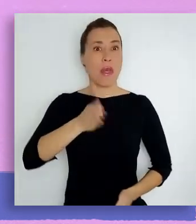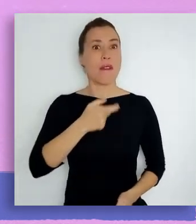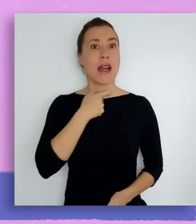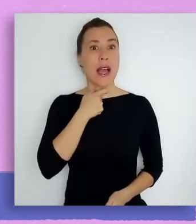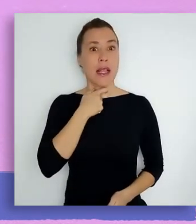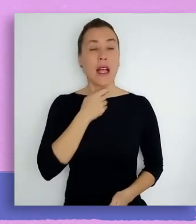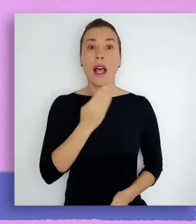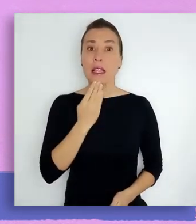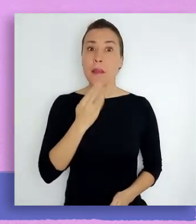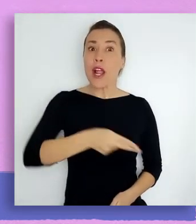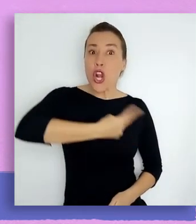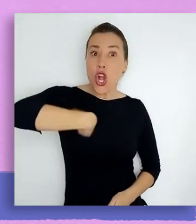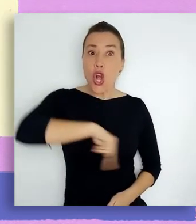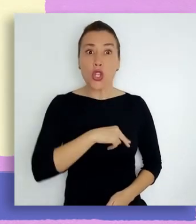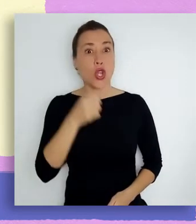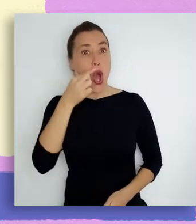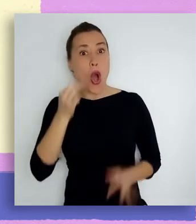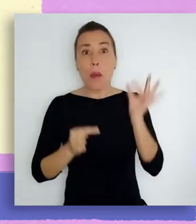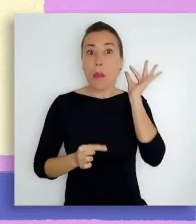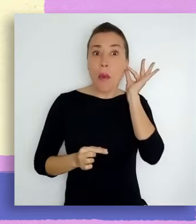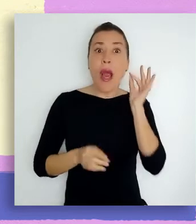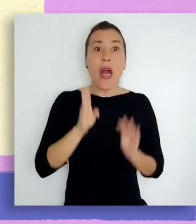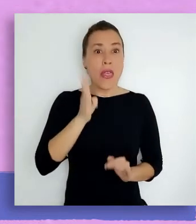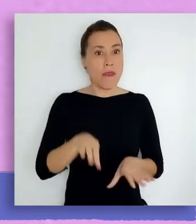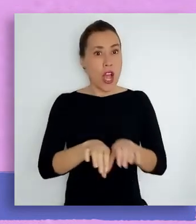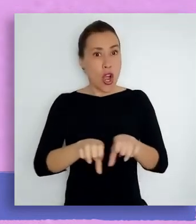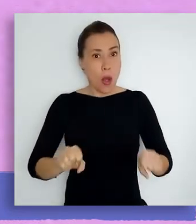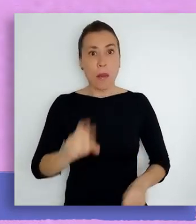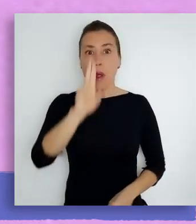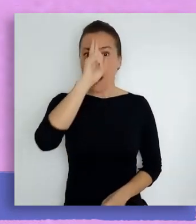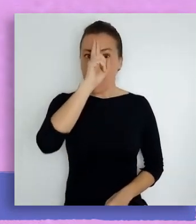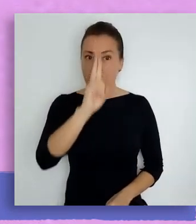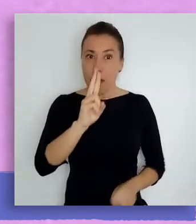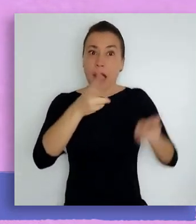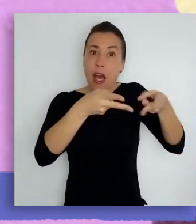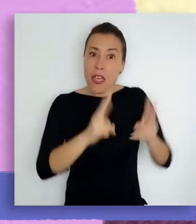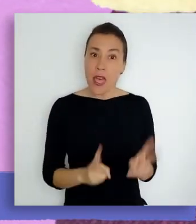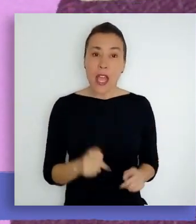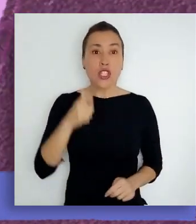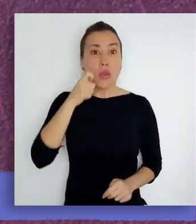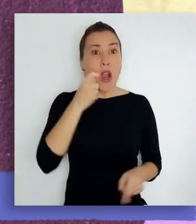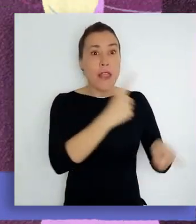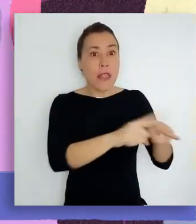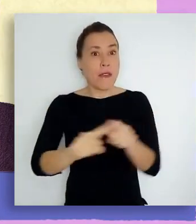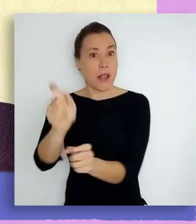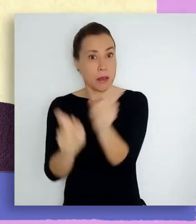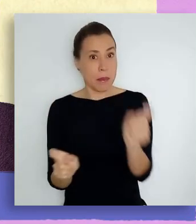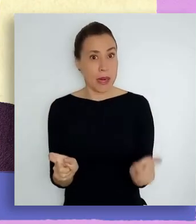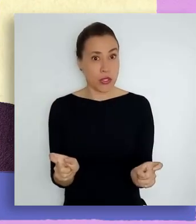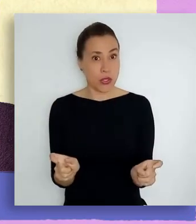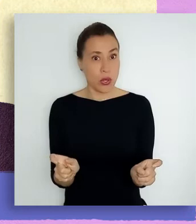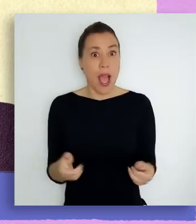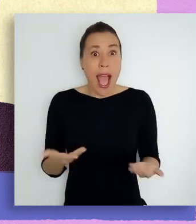el Estado debe garantizarlos, también nosotros y nosotras tenemos que comprometernos a respetar los derechos humanos de las